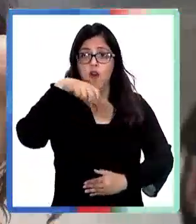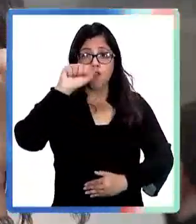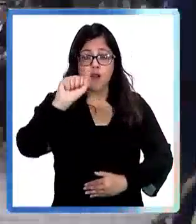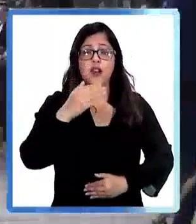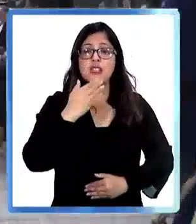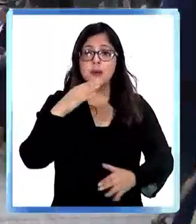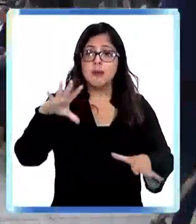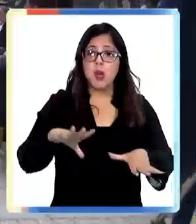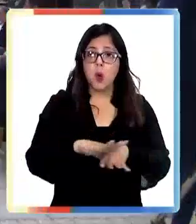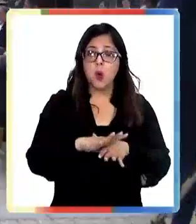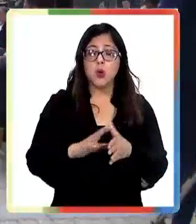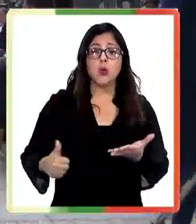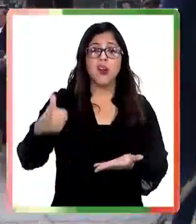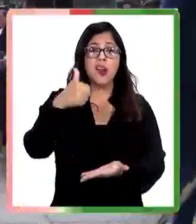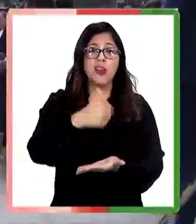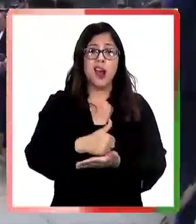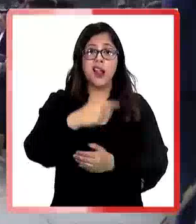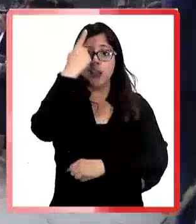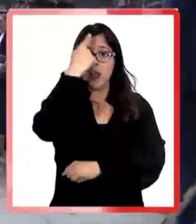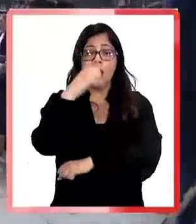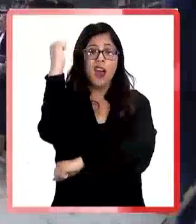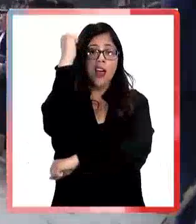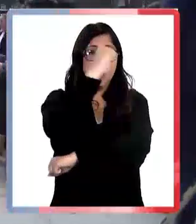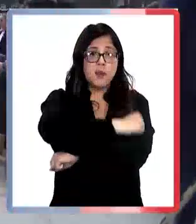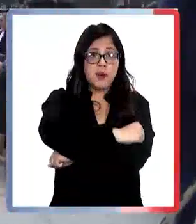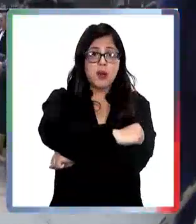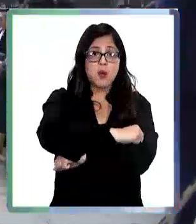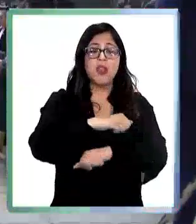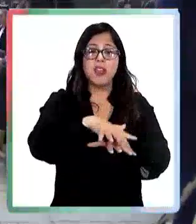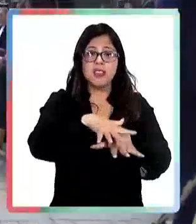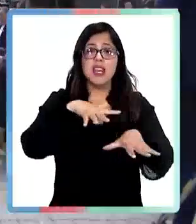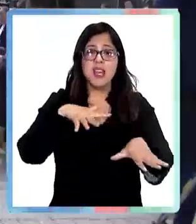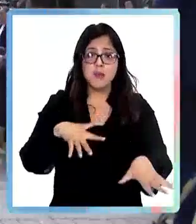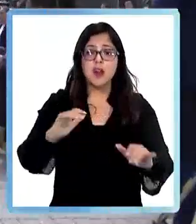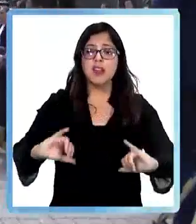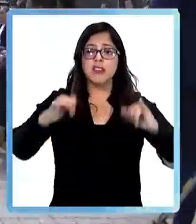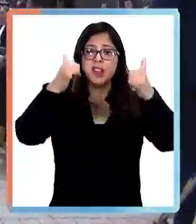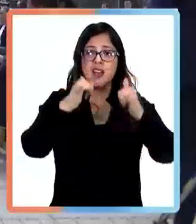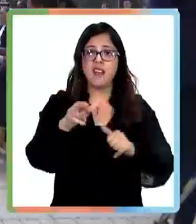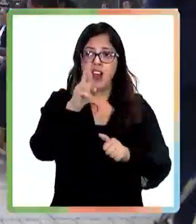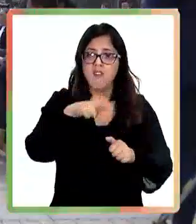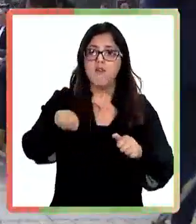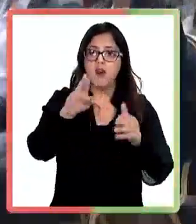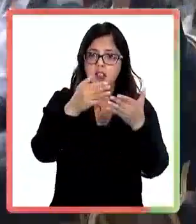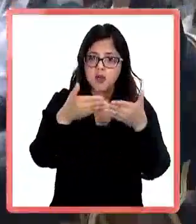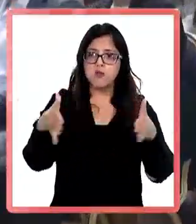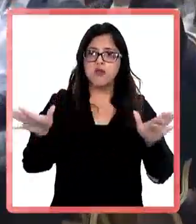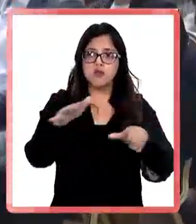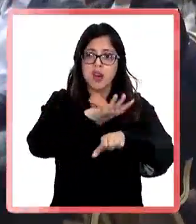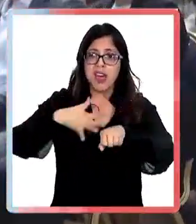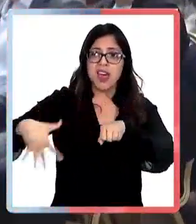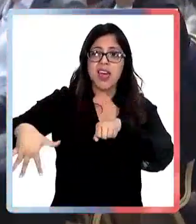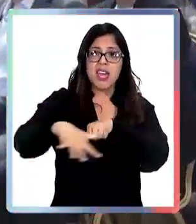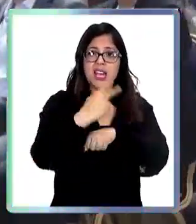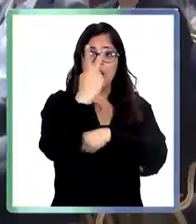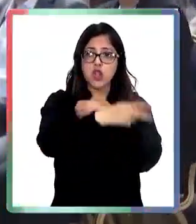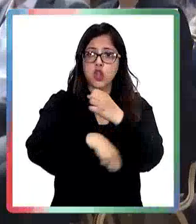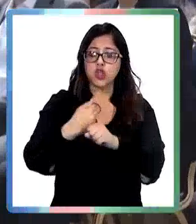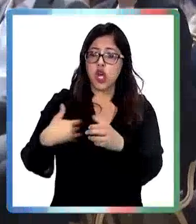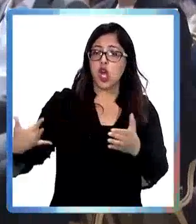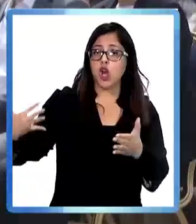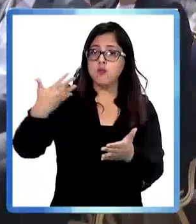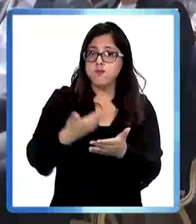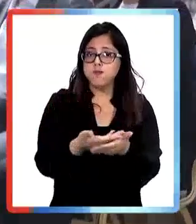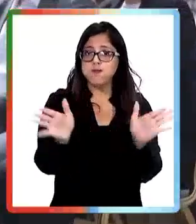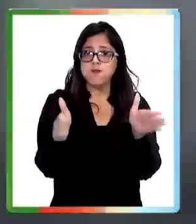más de dos años debido a la pandemia del COVID-19. El objetivo es mejorar el crecimiento económico del país y recuperar lo perdido en materia